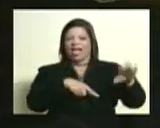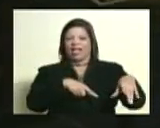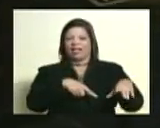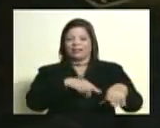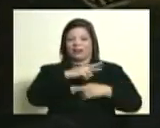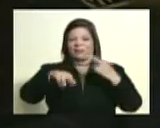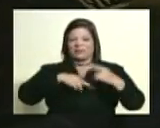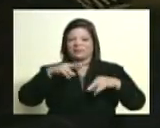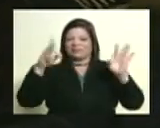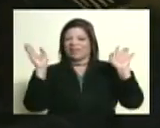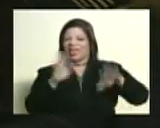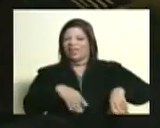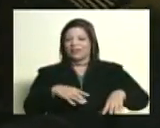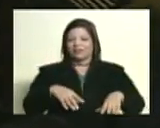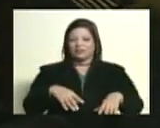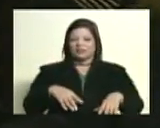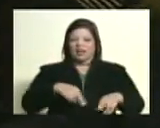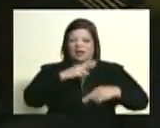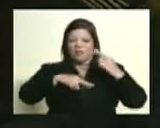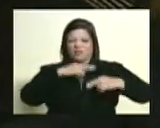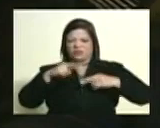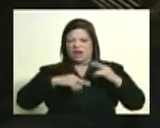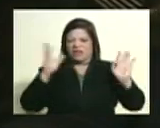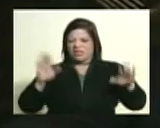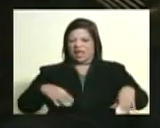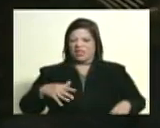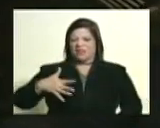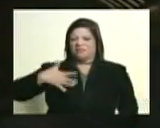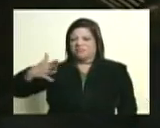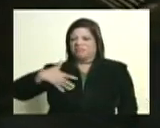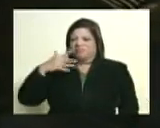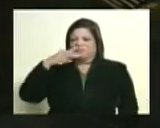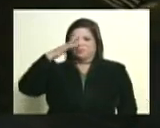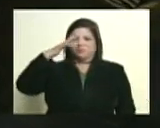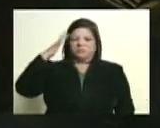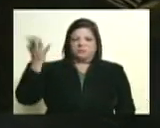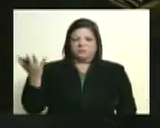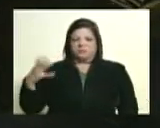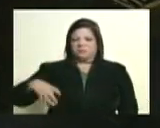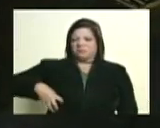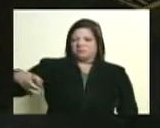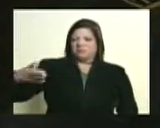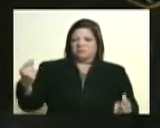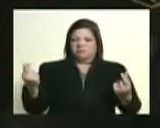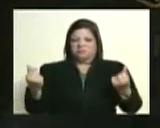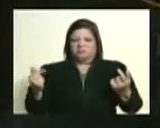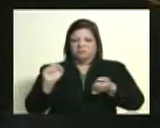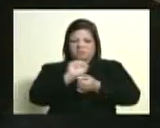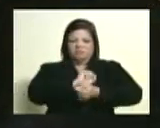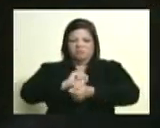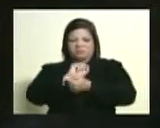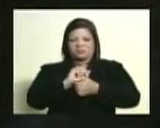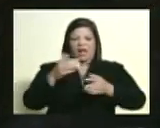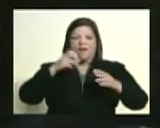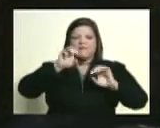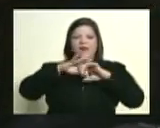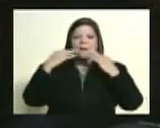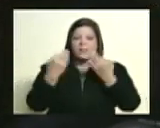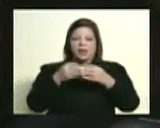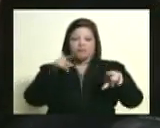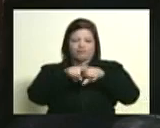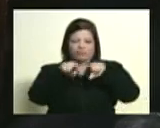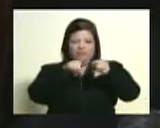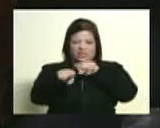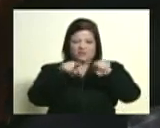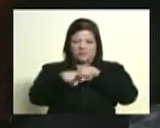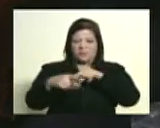revolucionario dice ¿qué revolucionario va a ser si él era un mantuano y su familia tenía esclavos y tenía era